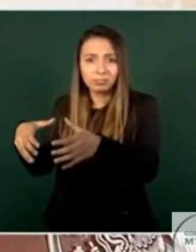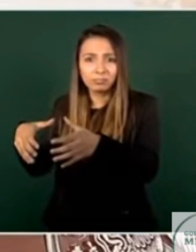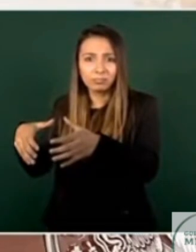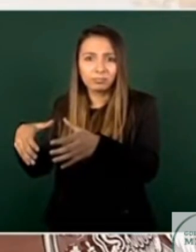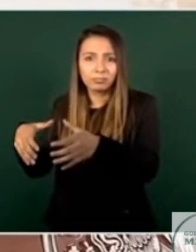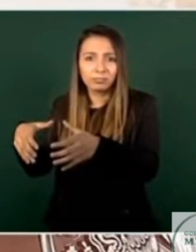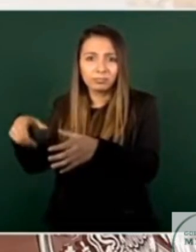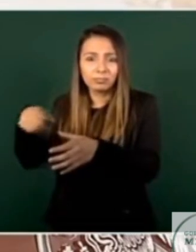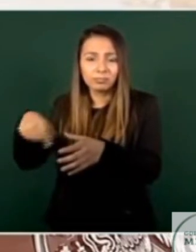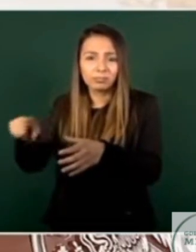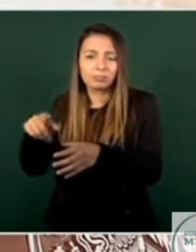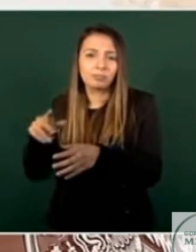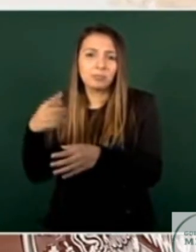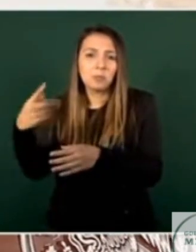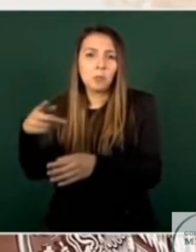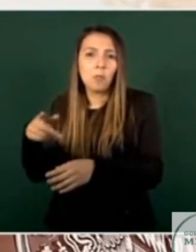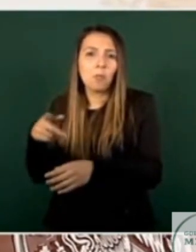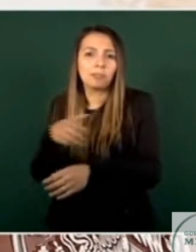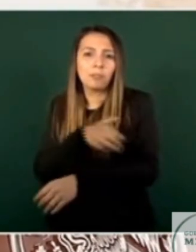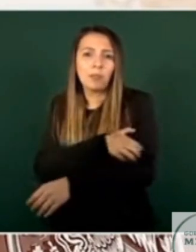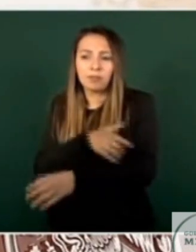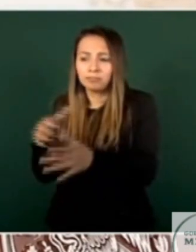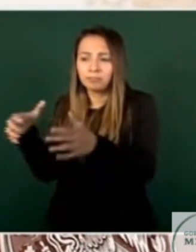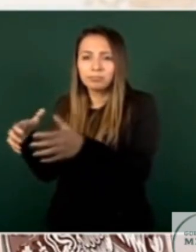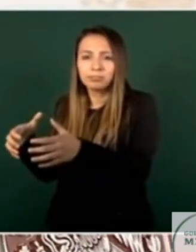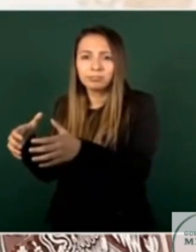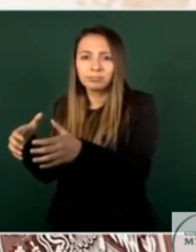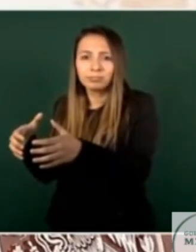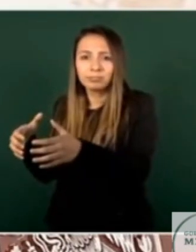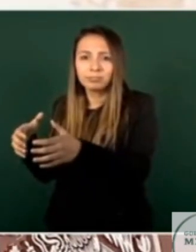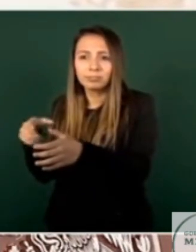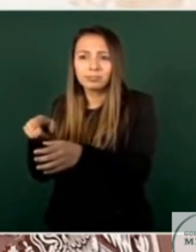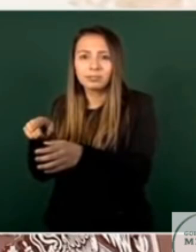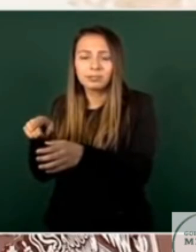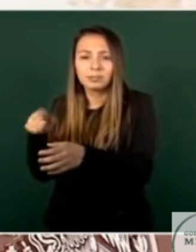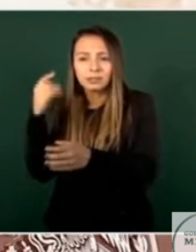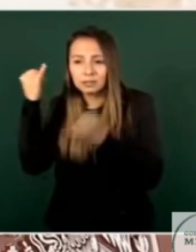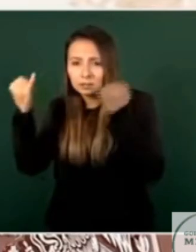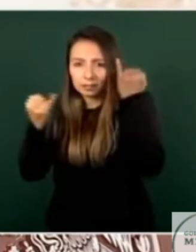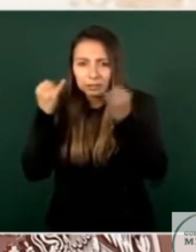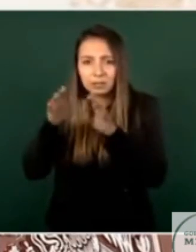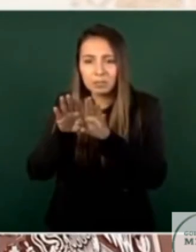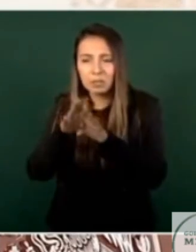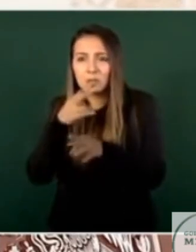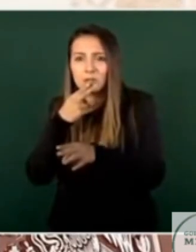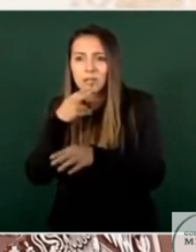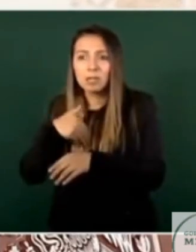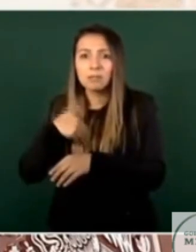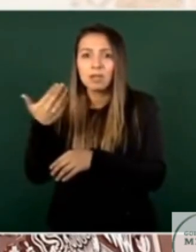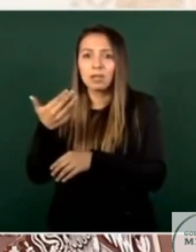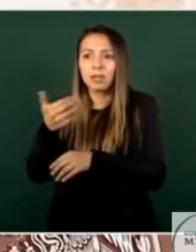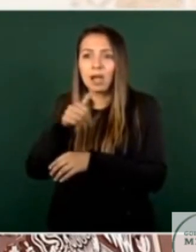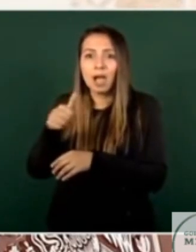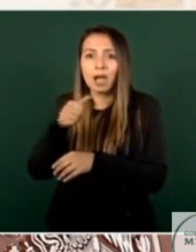de poder que utilizan medios de información